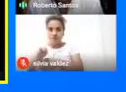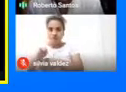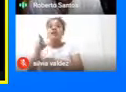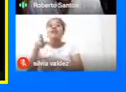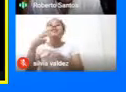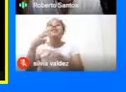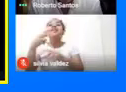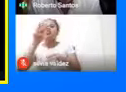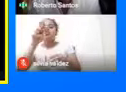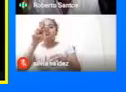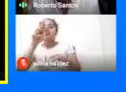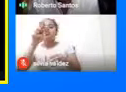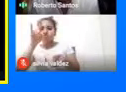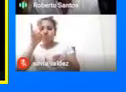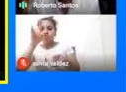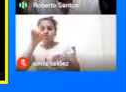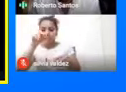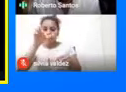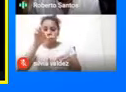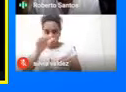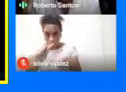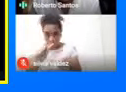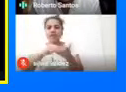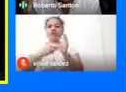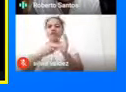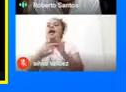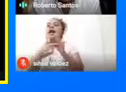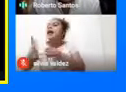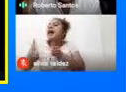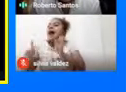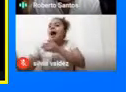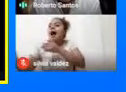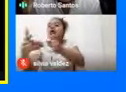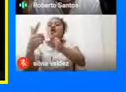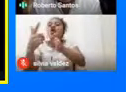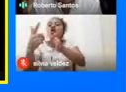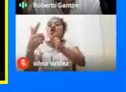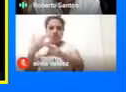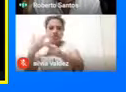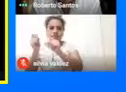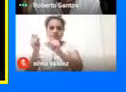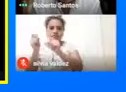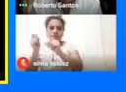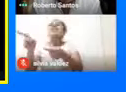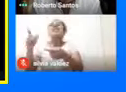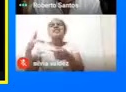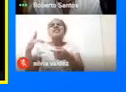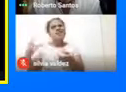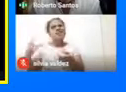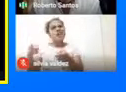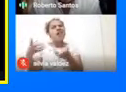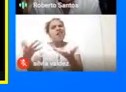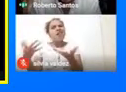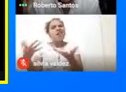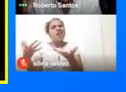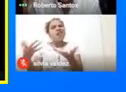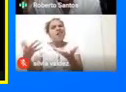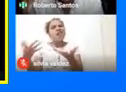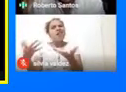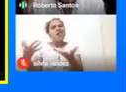Realmente El sentido Que tiene Haber ubicado Ese cementerio Allí Era